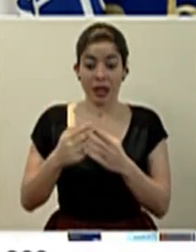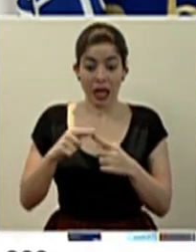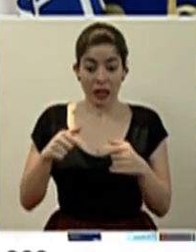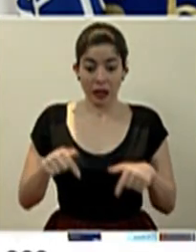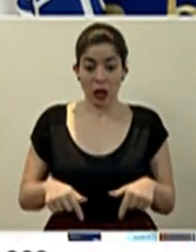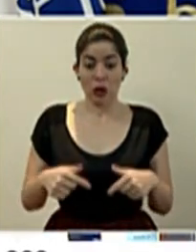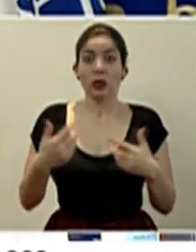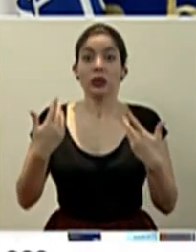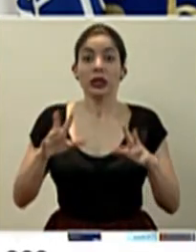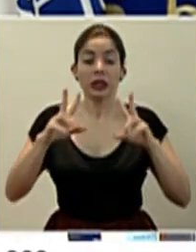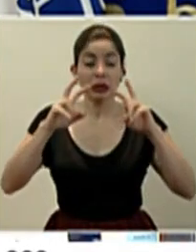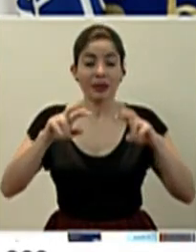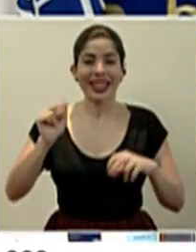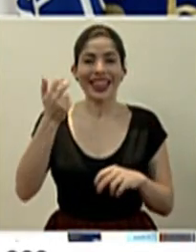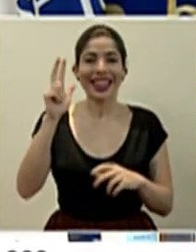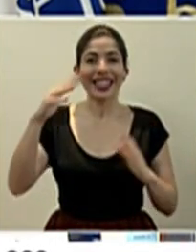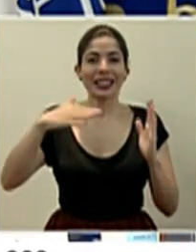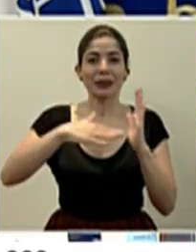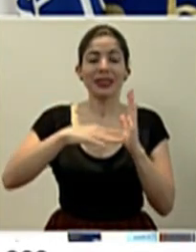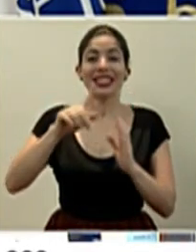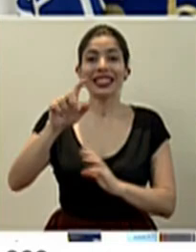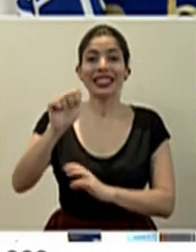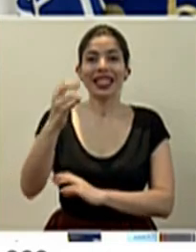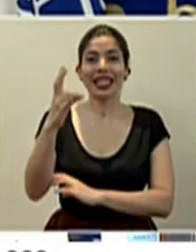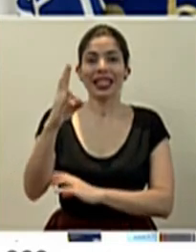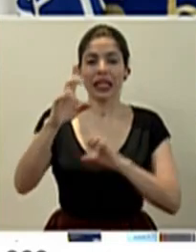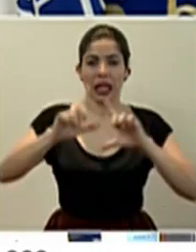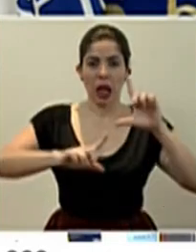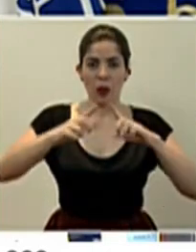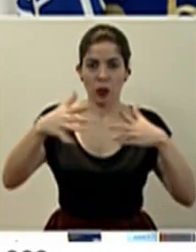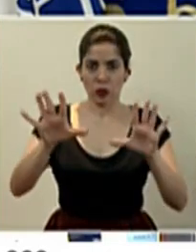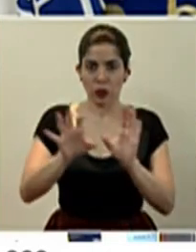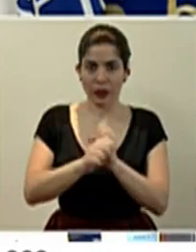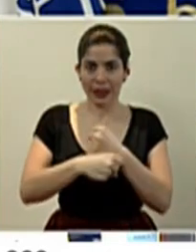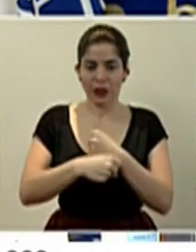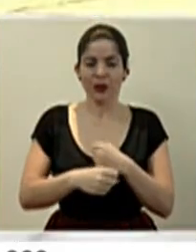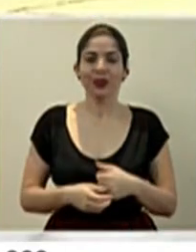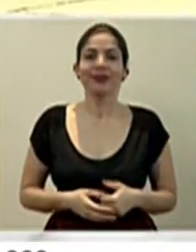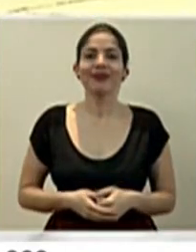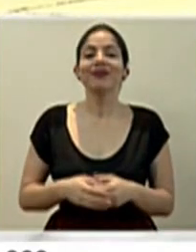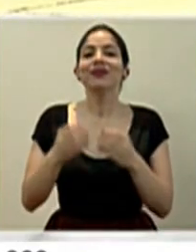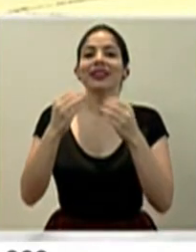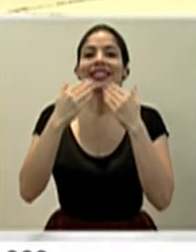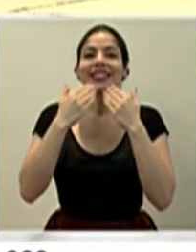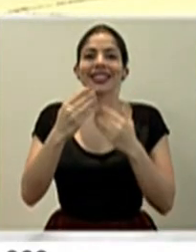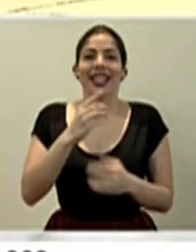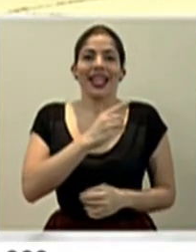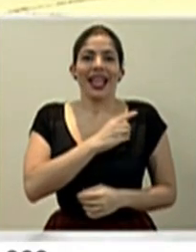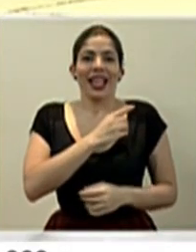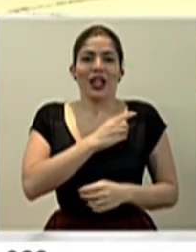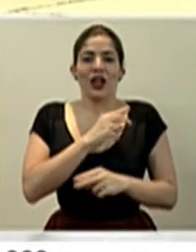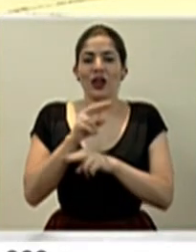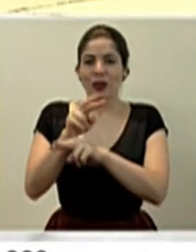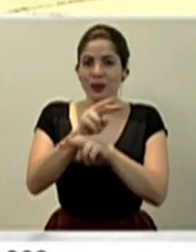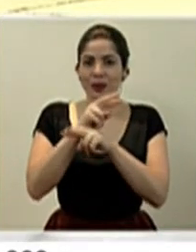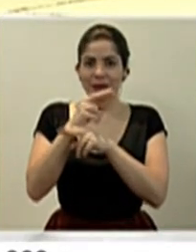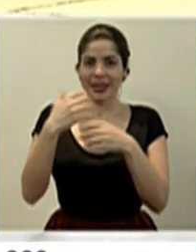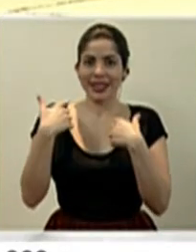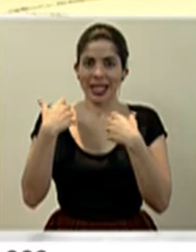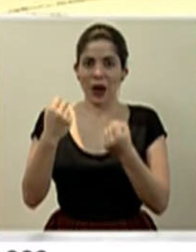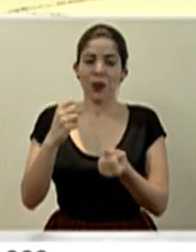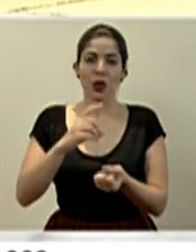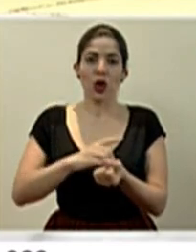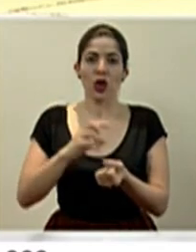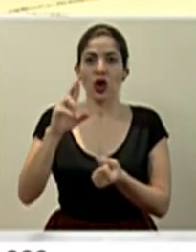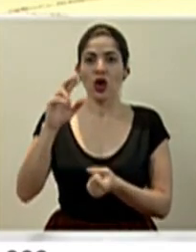procesado 13,117 muestras. Muchas gracias al director de la Vigilancia de la Salud, el